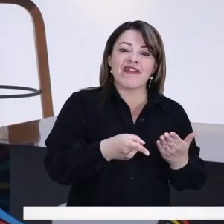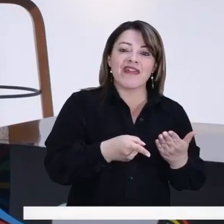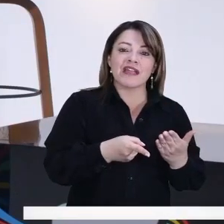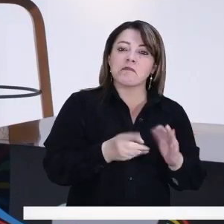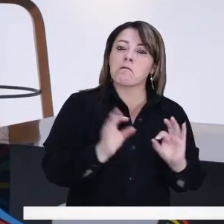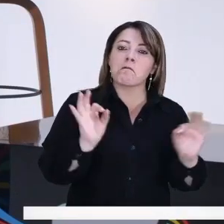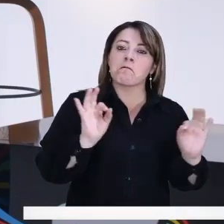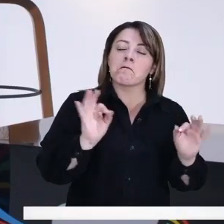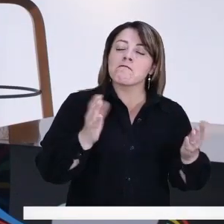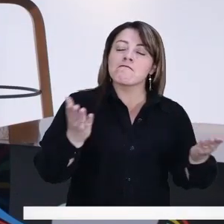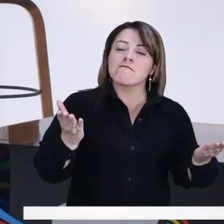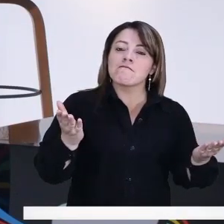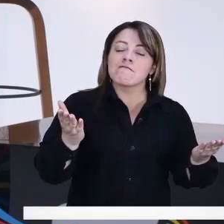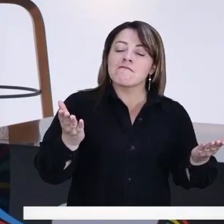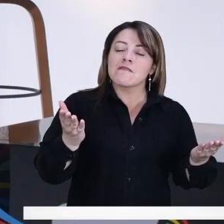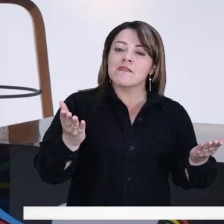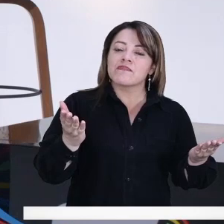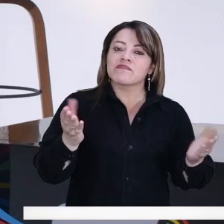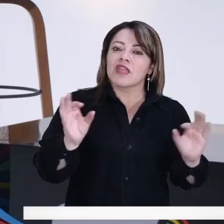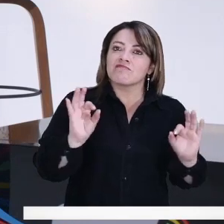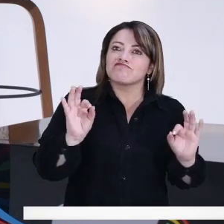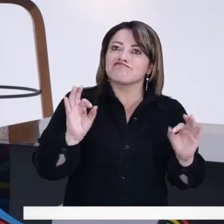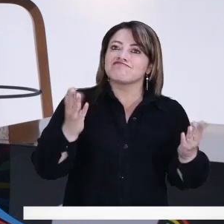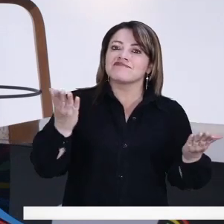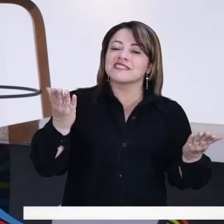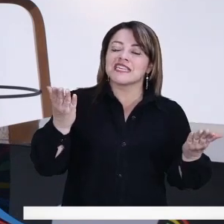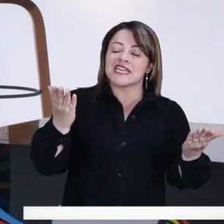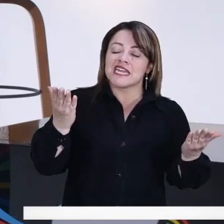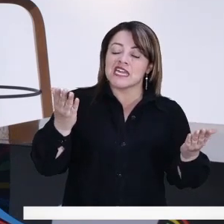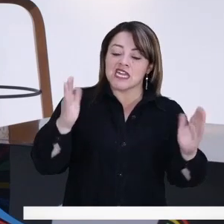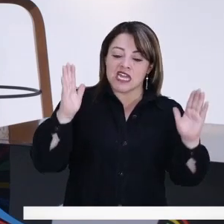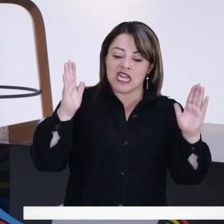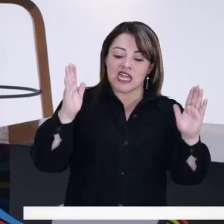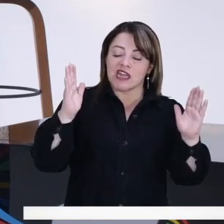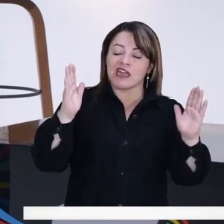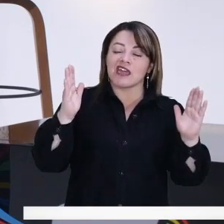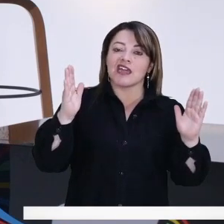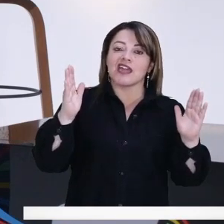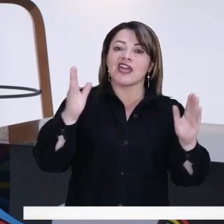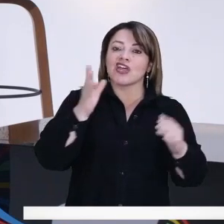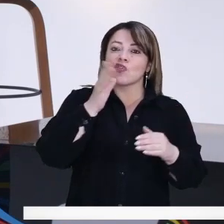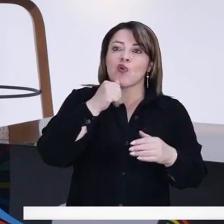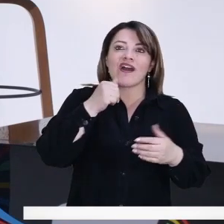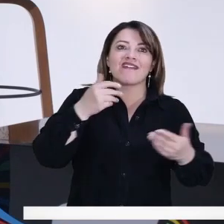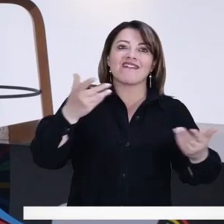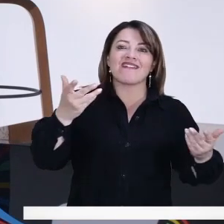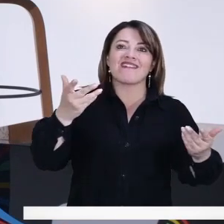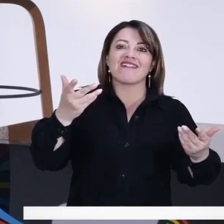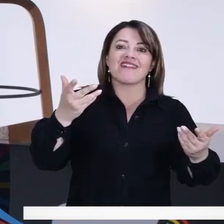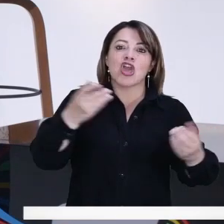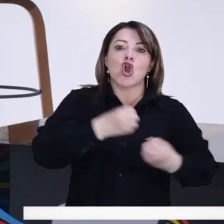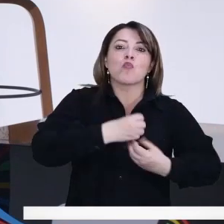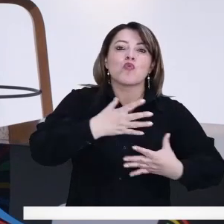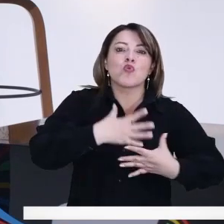a unas enormes